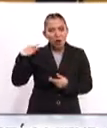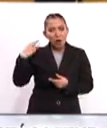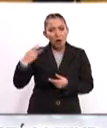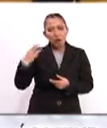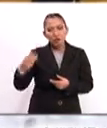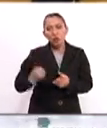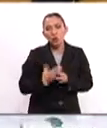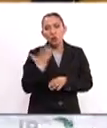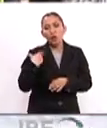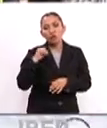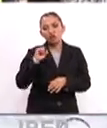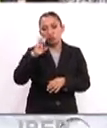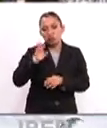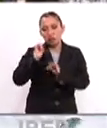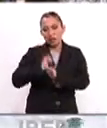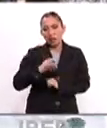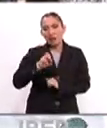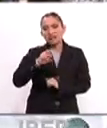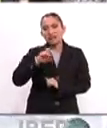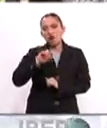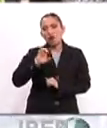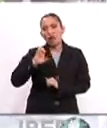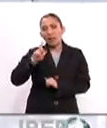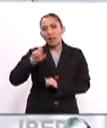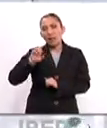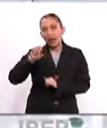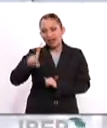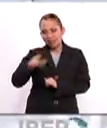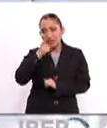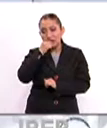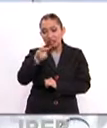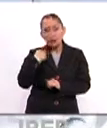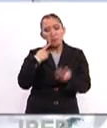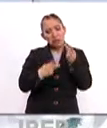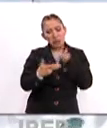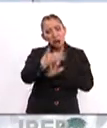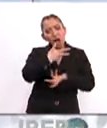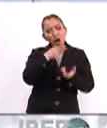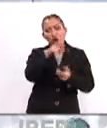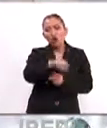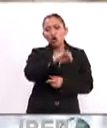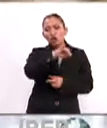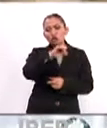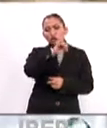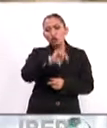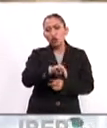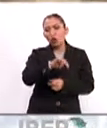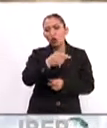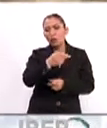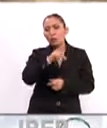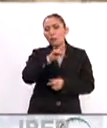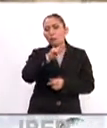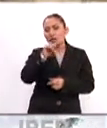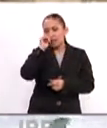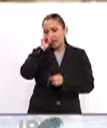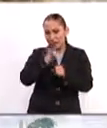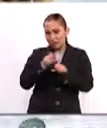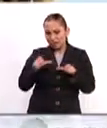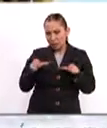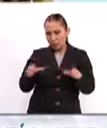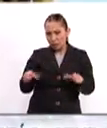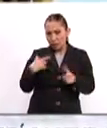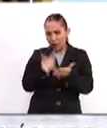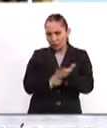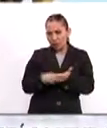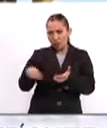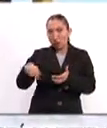el nuevo canciller mexicano, Marcelo Ebrard, dijo justamente que en sus conversaciones tanto con el señor Pompeo como con la secretaria de Seguridad